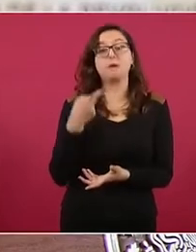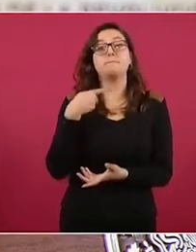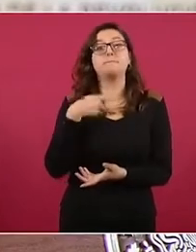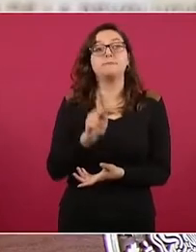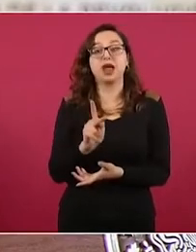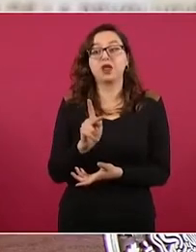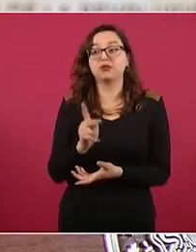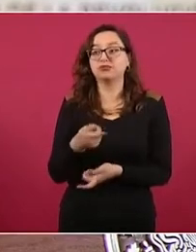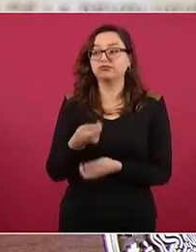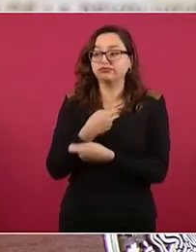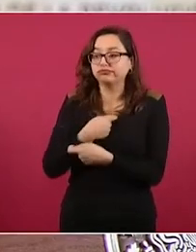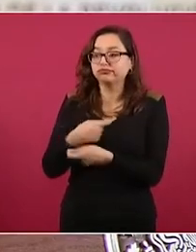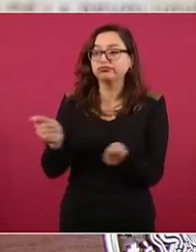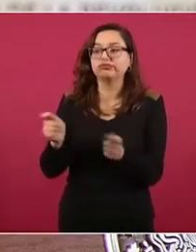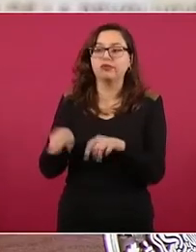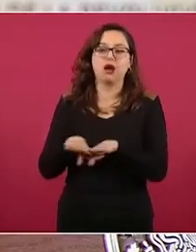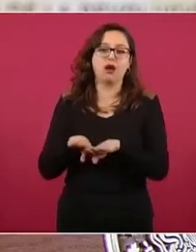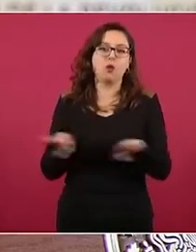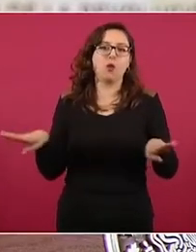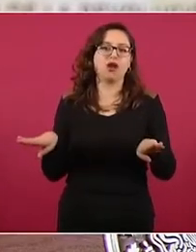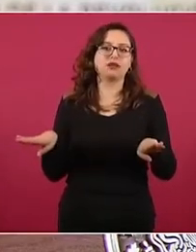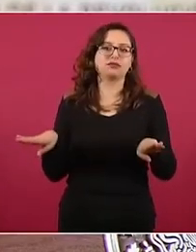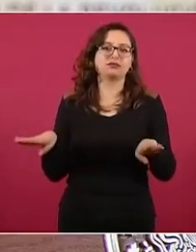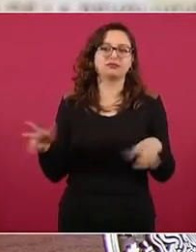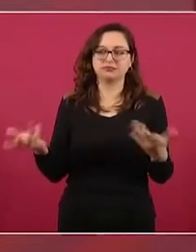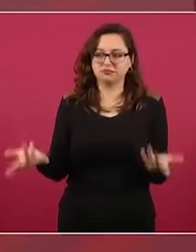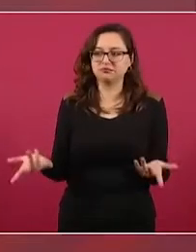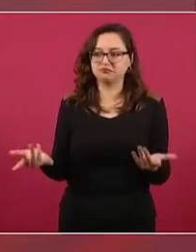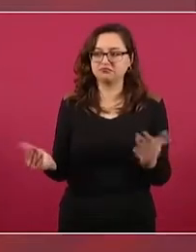igualdad en el país.